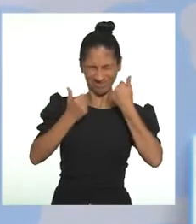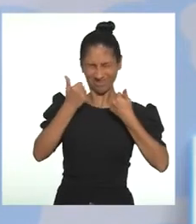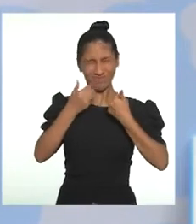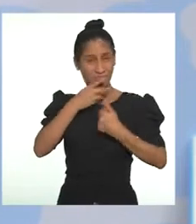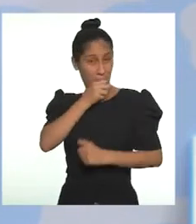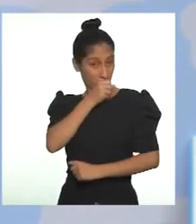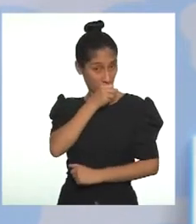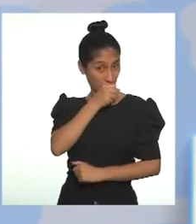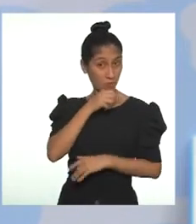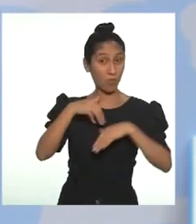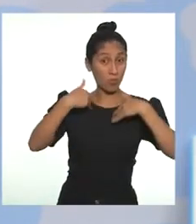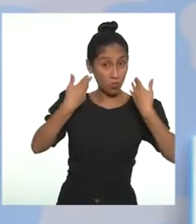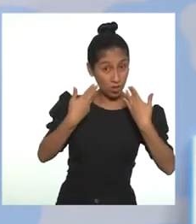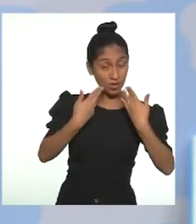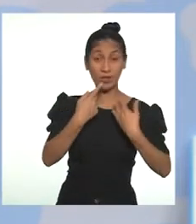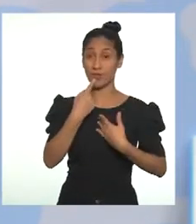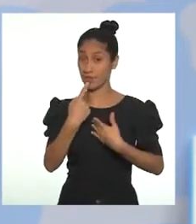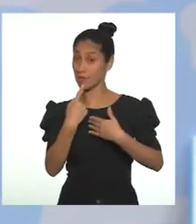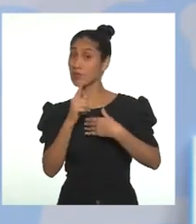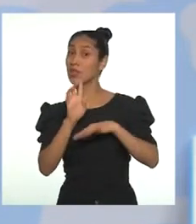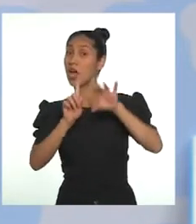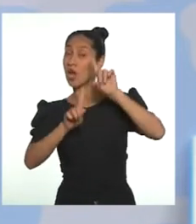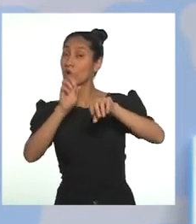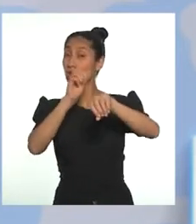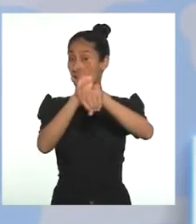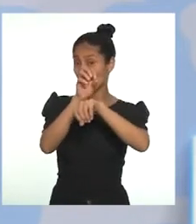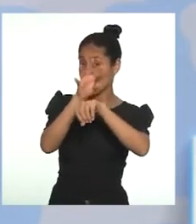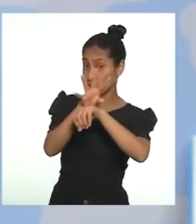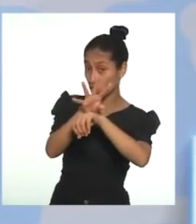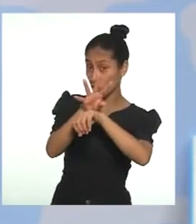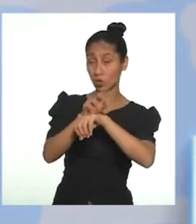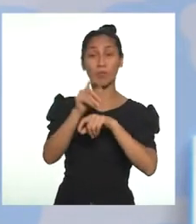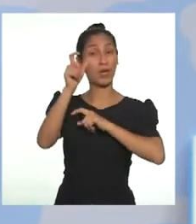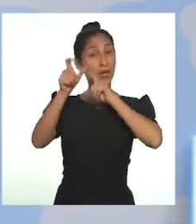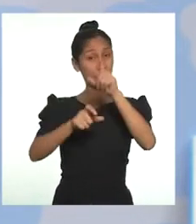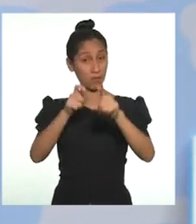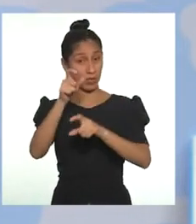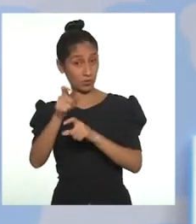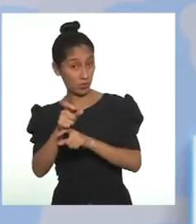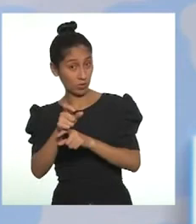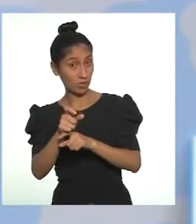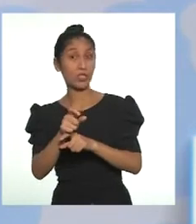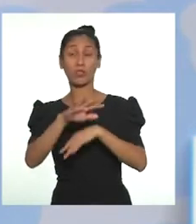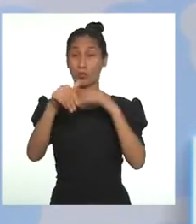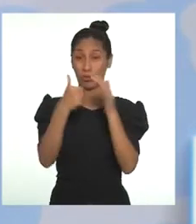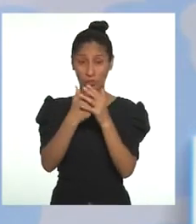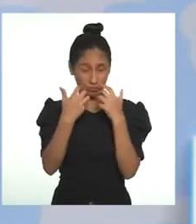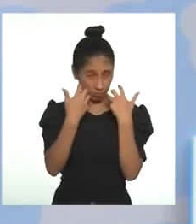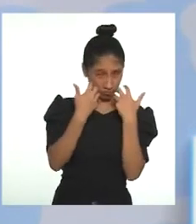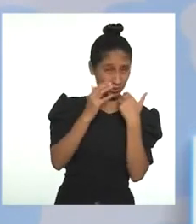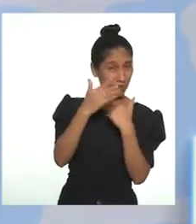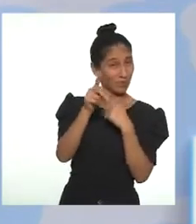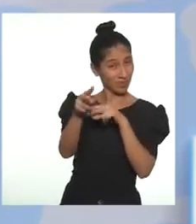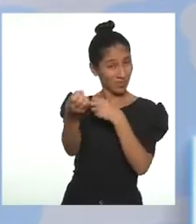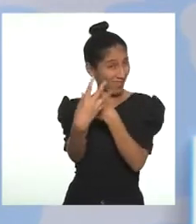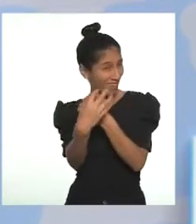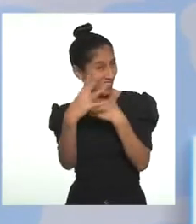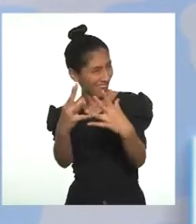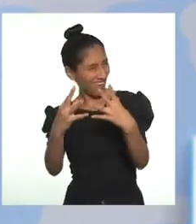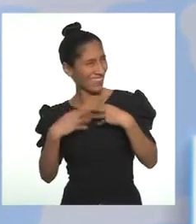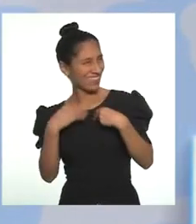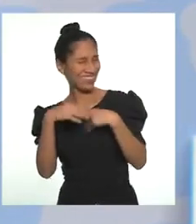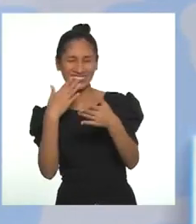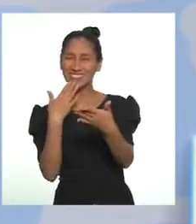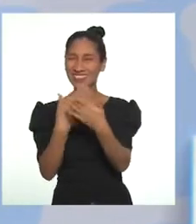¿Puedes compartir algún consejo? Las y los introvertidos del Perú te lo agradeceremos. A